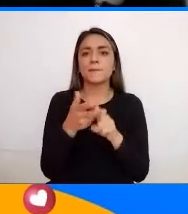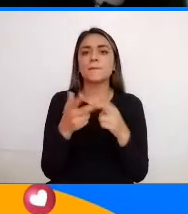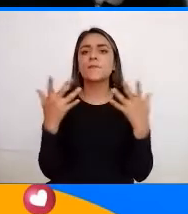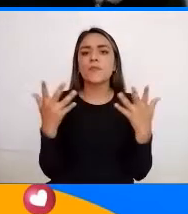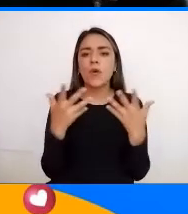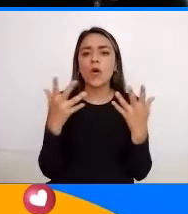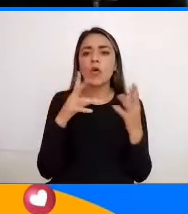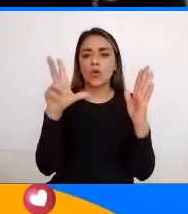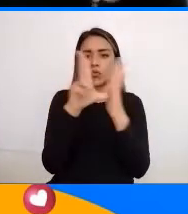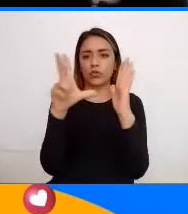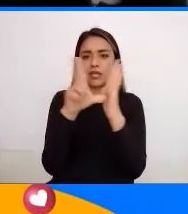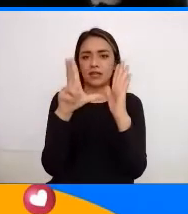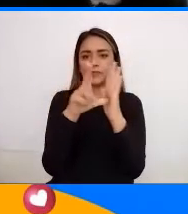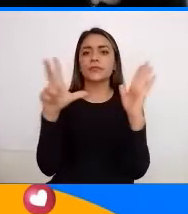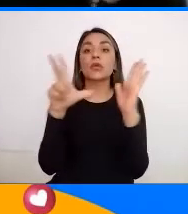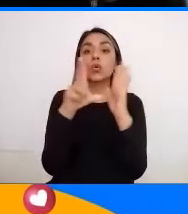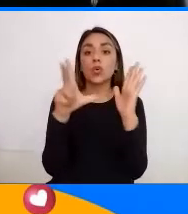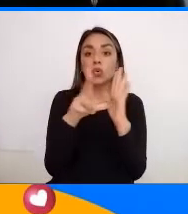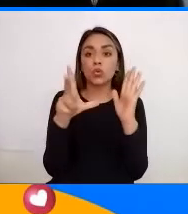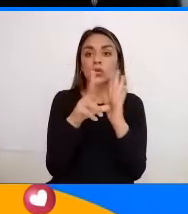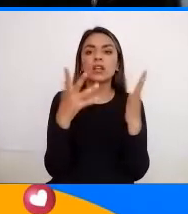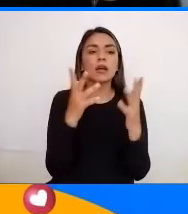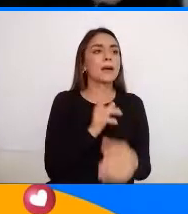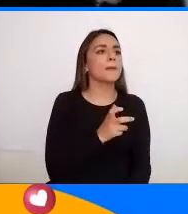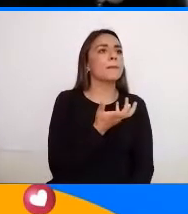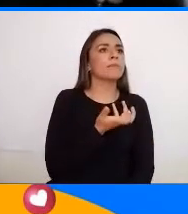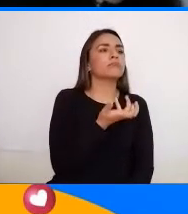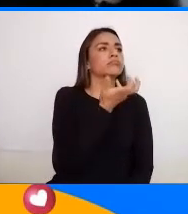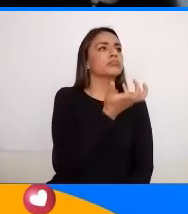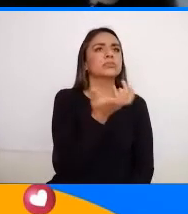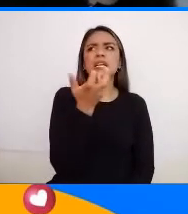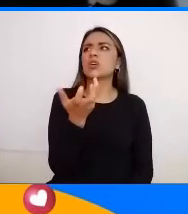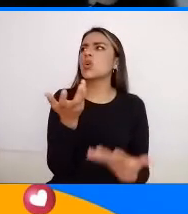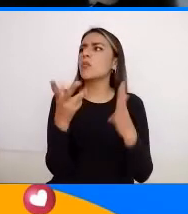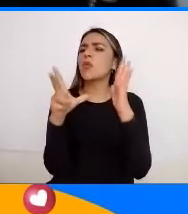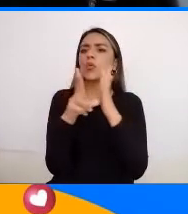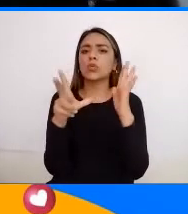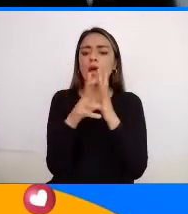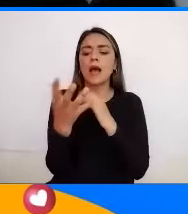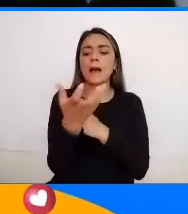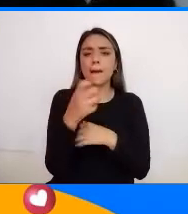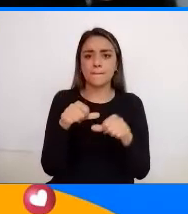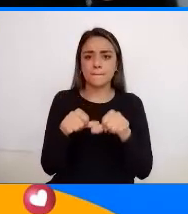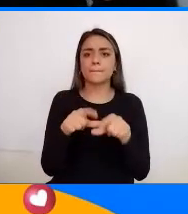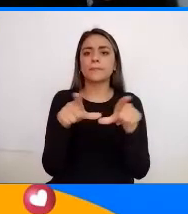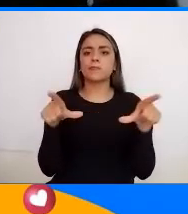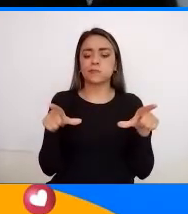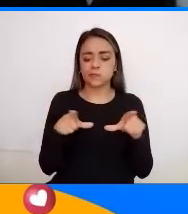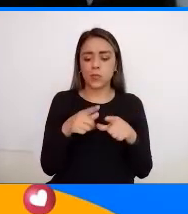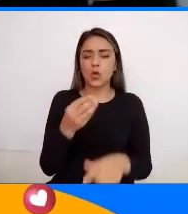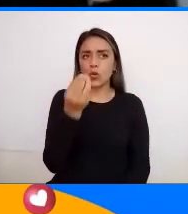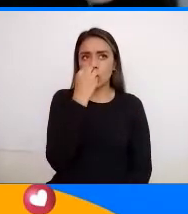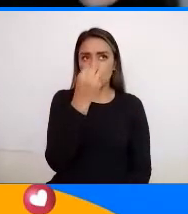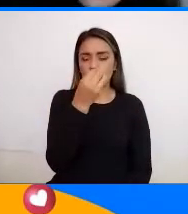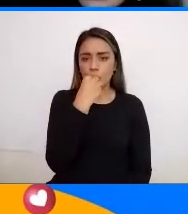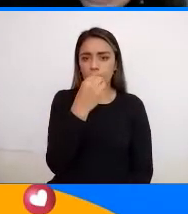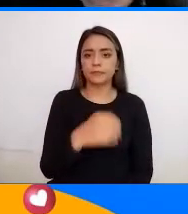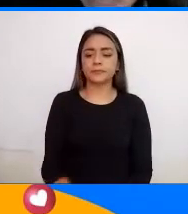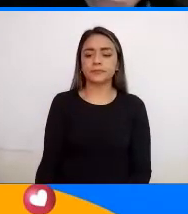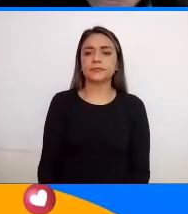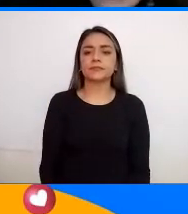hotelería Porque pues ellos Debían acampar O debían alojarse En algún sitio Y también comer Entonces mira que